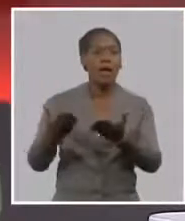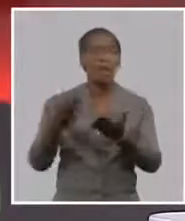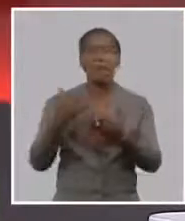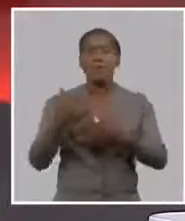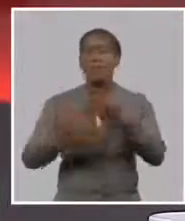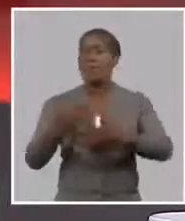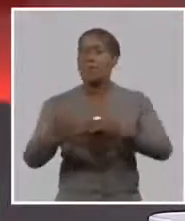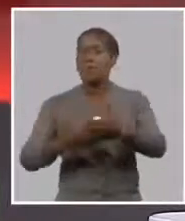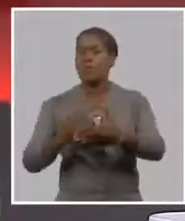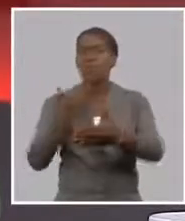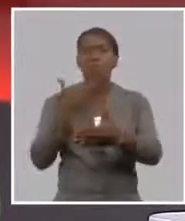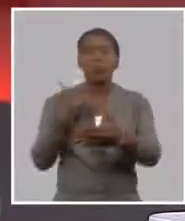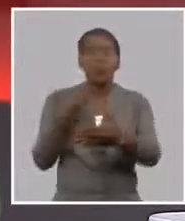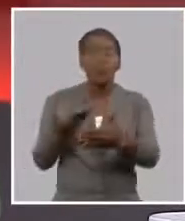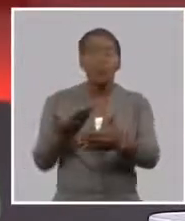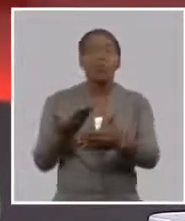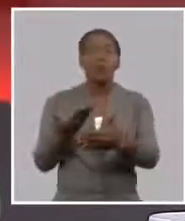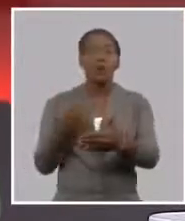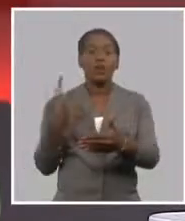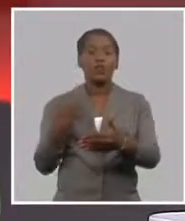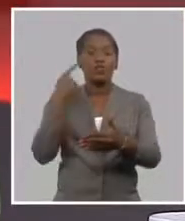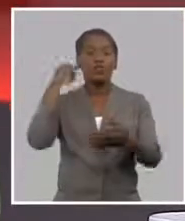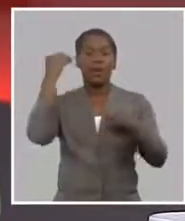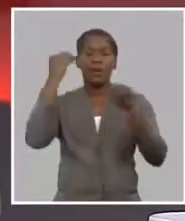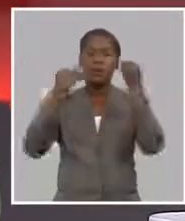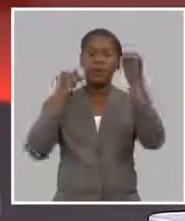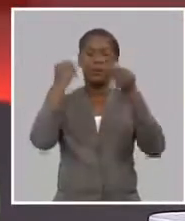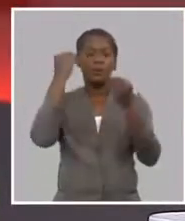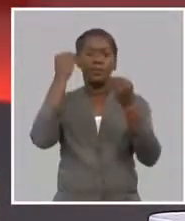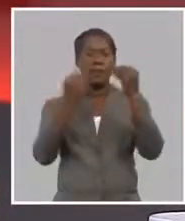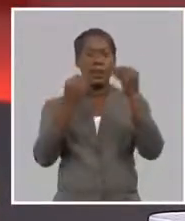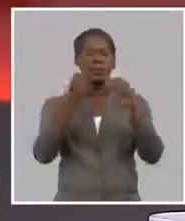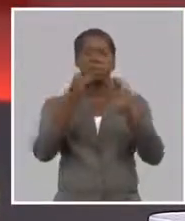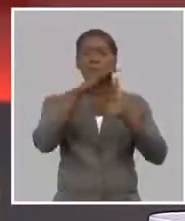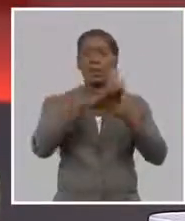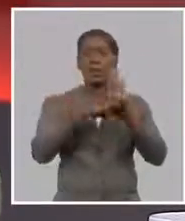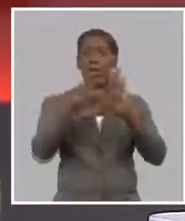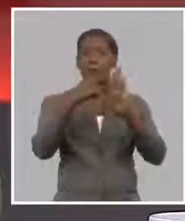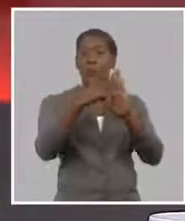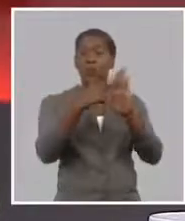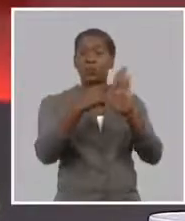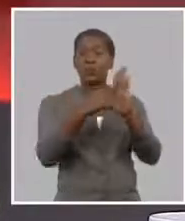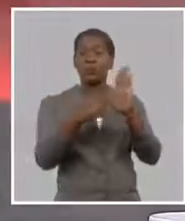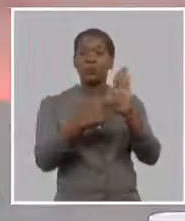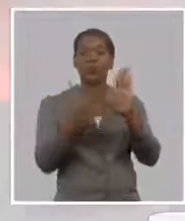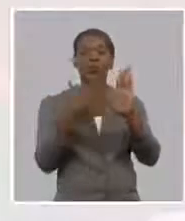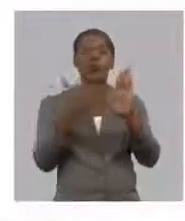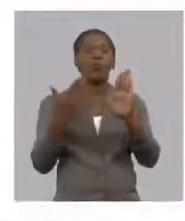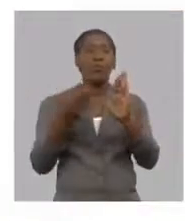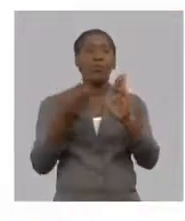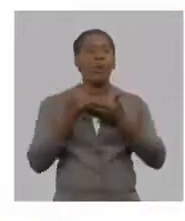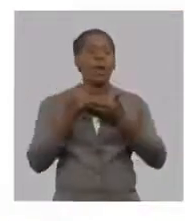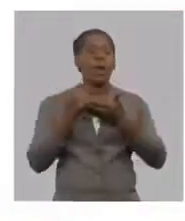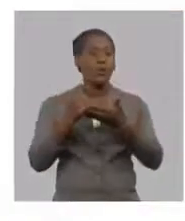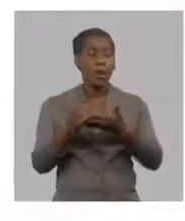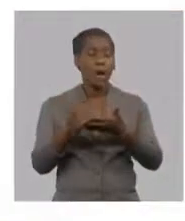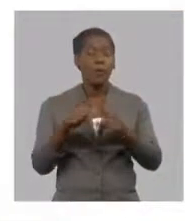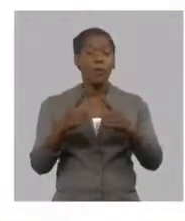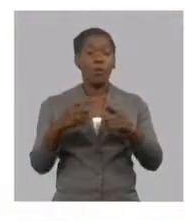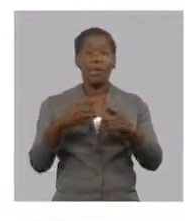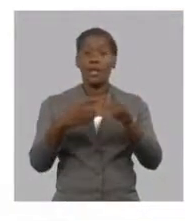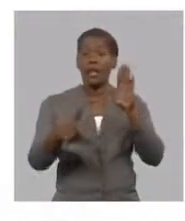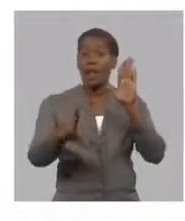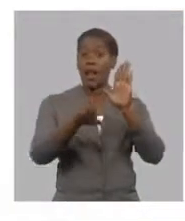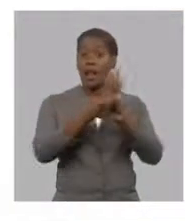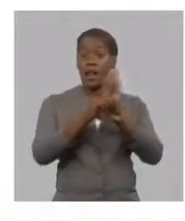proceso de revisión nos ha llevado a establecer medidas como mantenernos los beneficios de la resolución 7 del Banco Central de